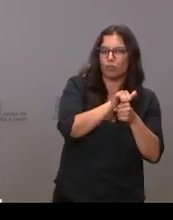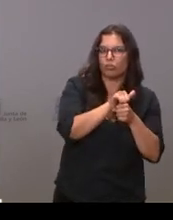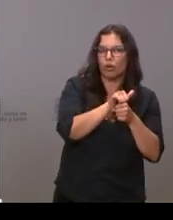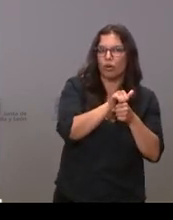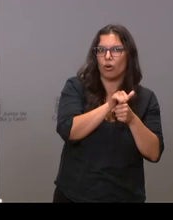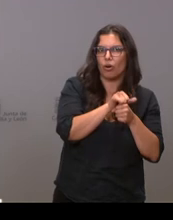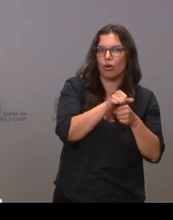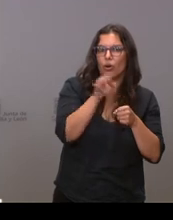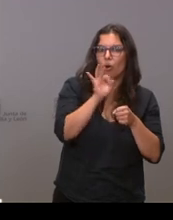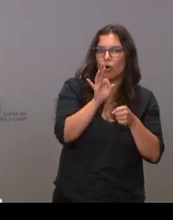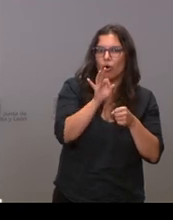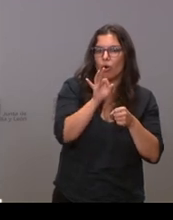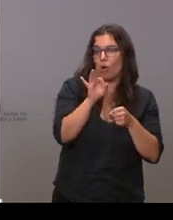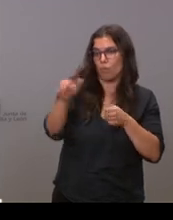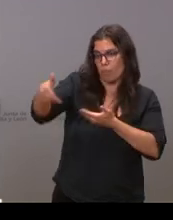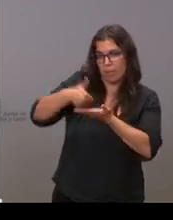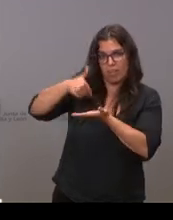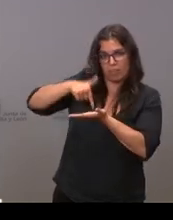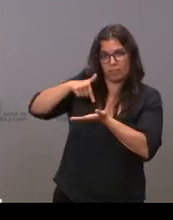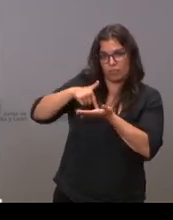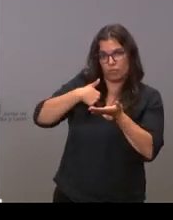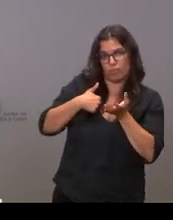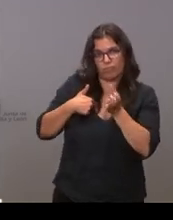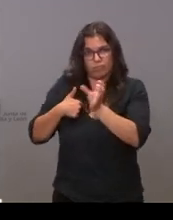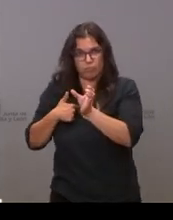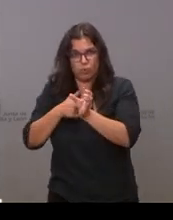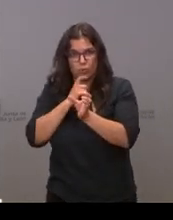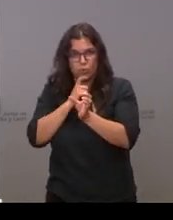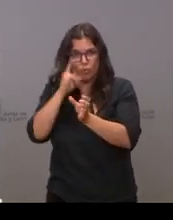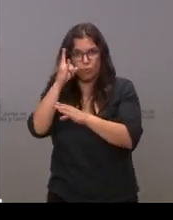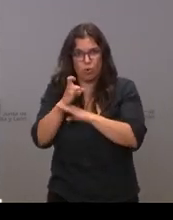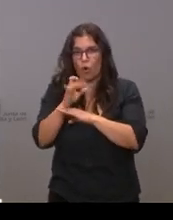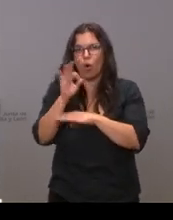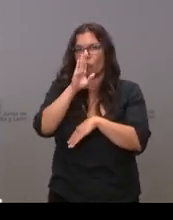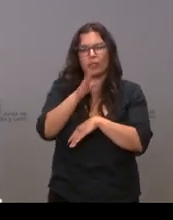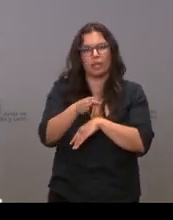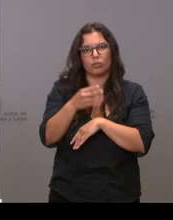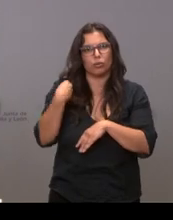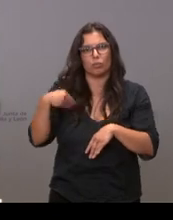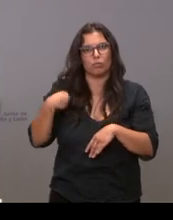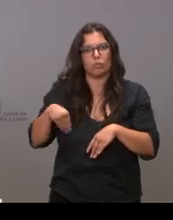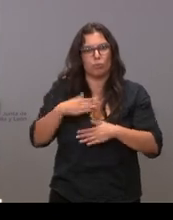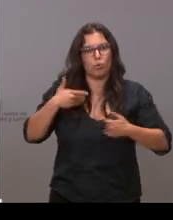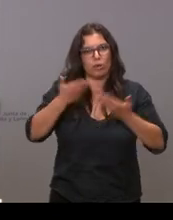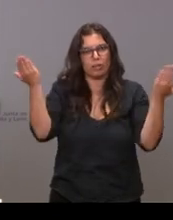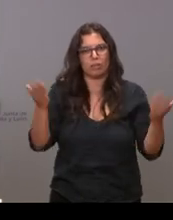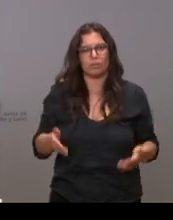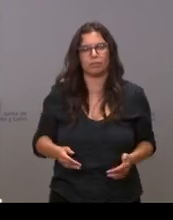exigen este código QR o directamente se puede descargar por cualquier usuario